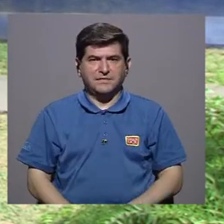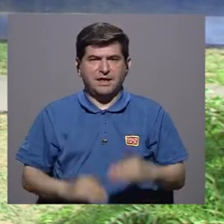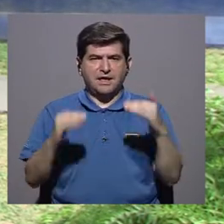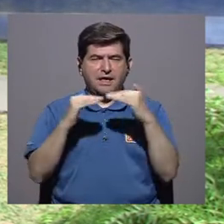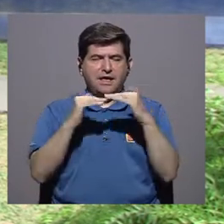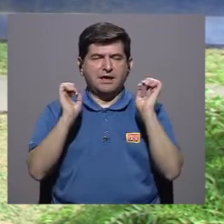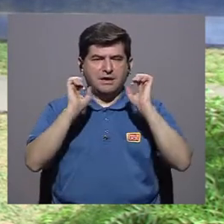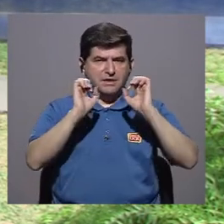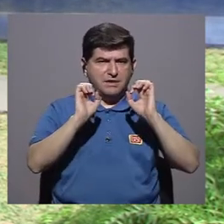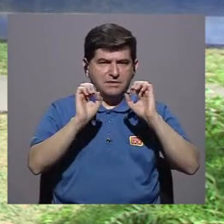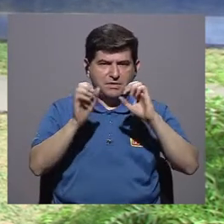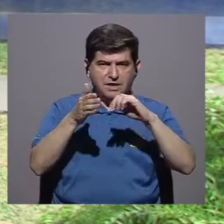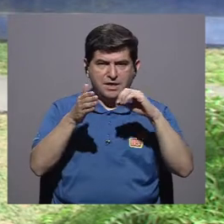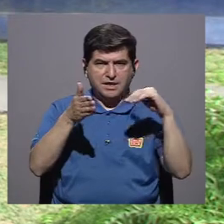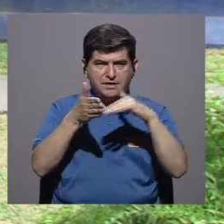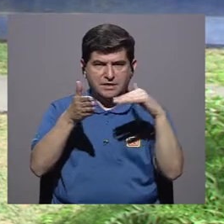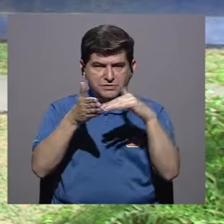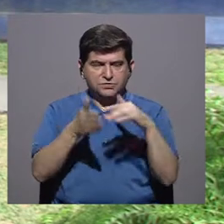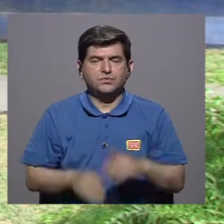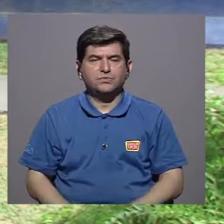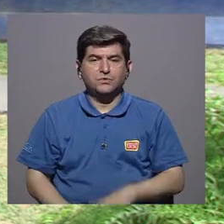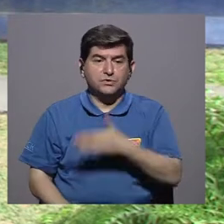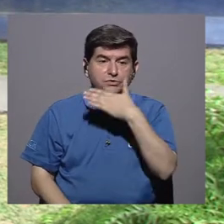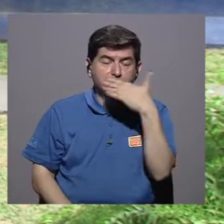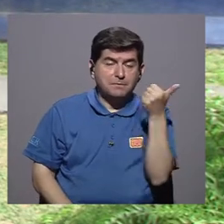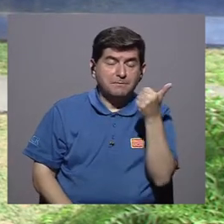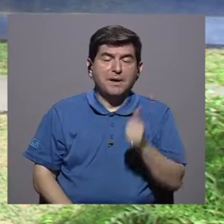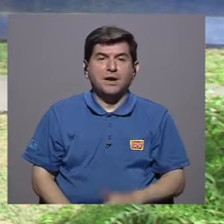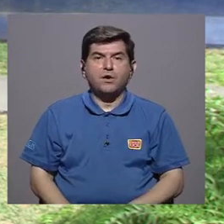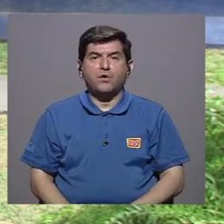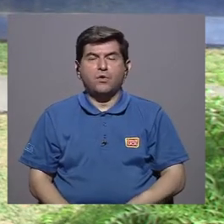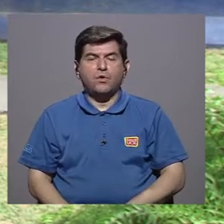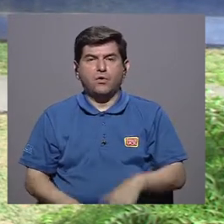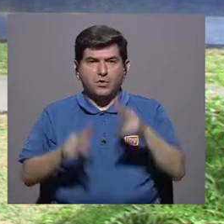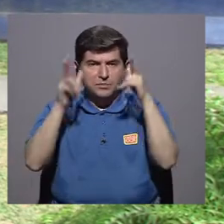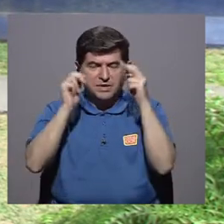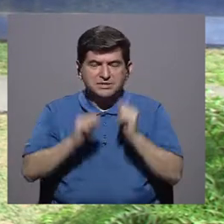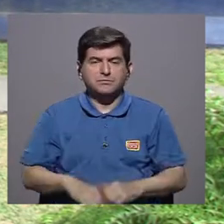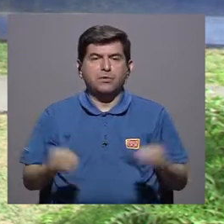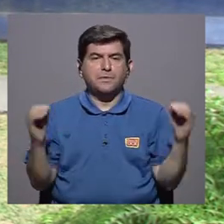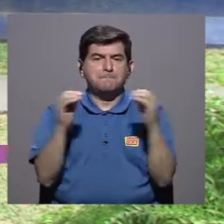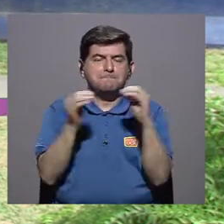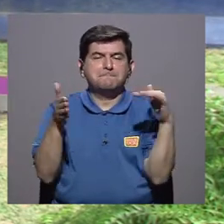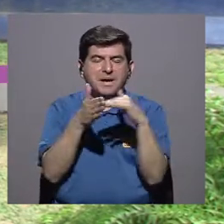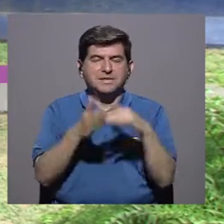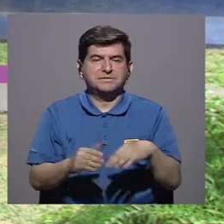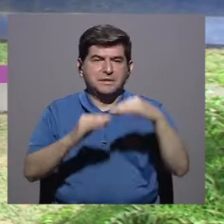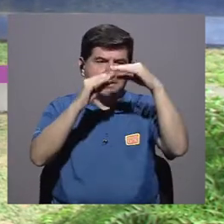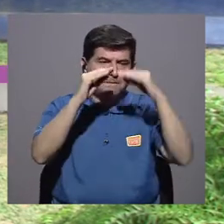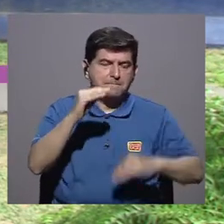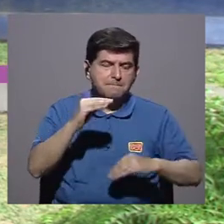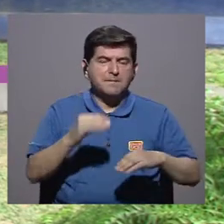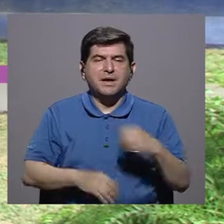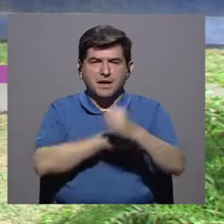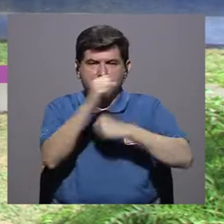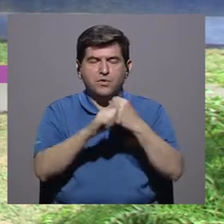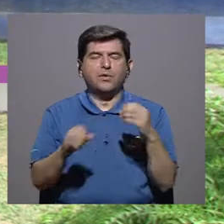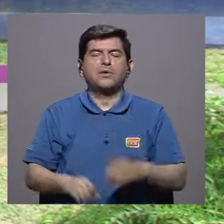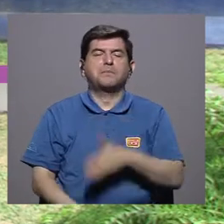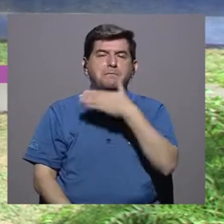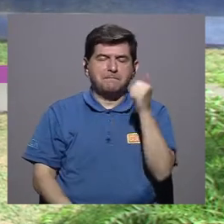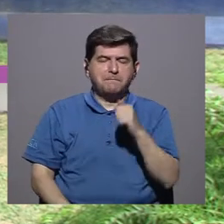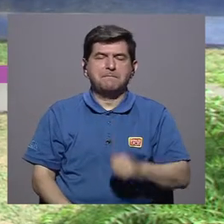educativo. A mayor nivel educativo era mejor la percepción. En cuanto a menor edad era mejor la percepción también. Si